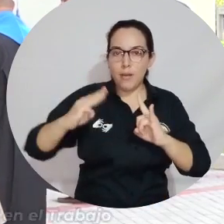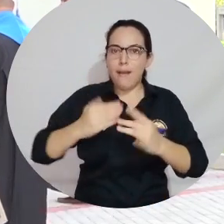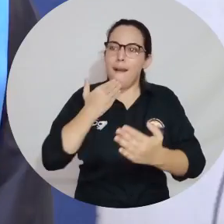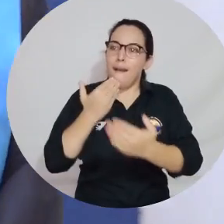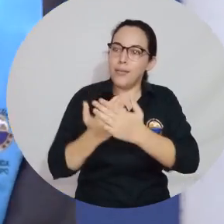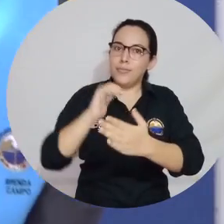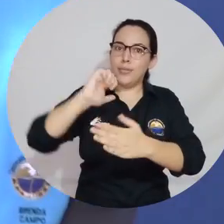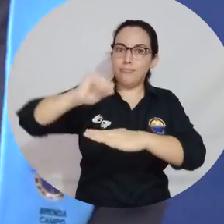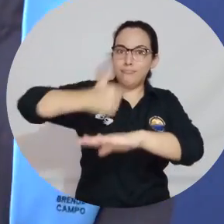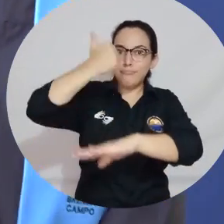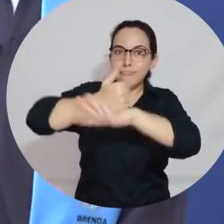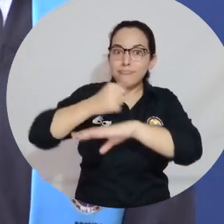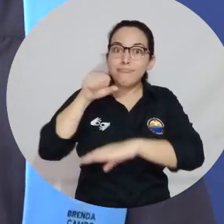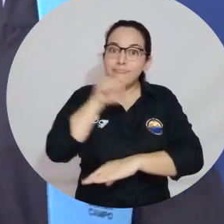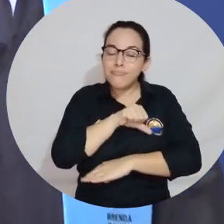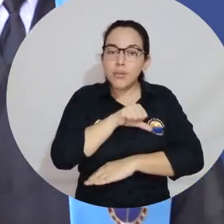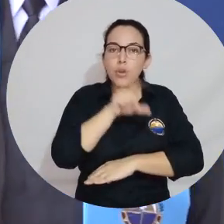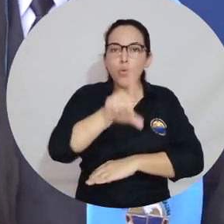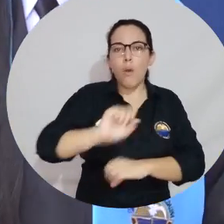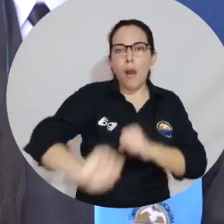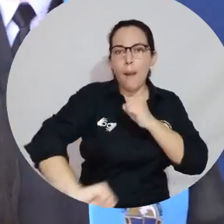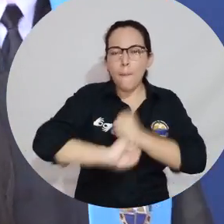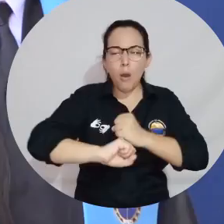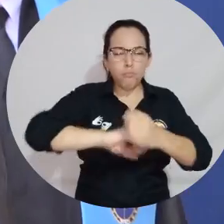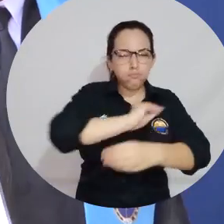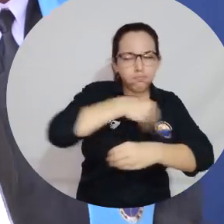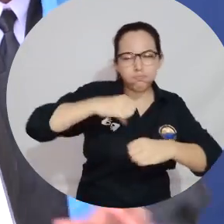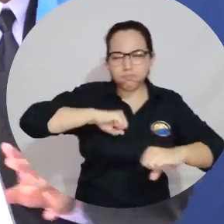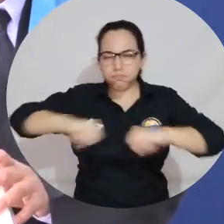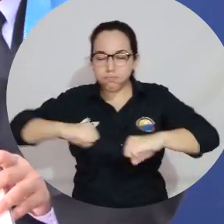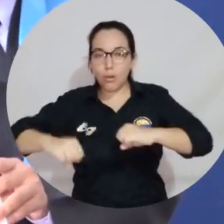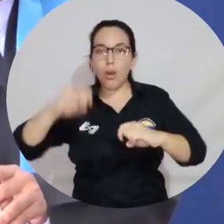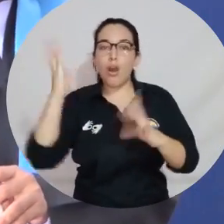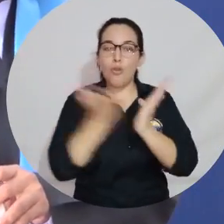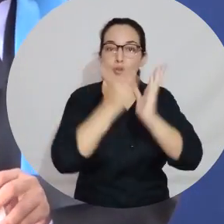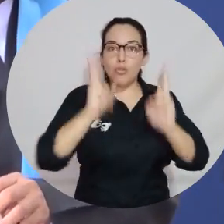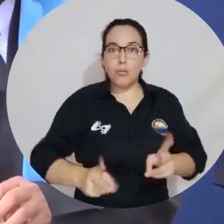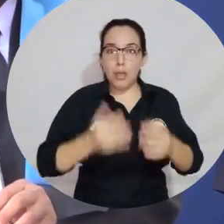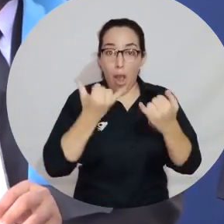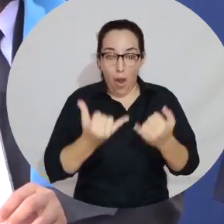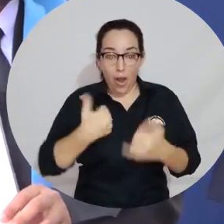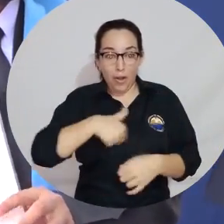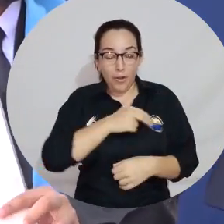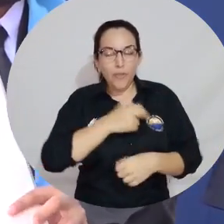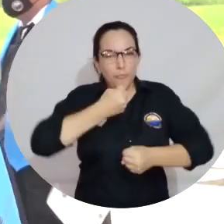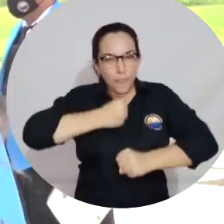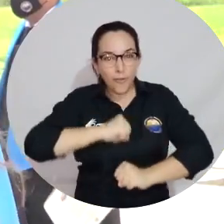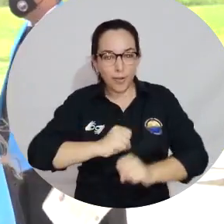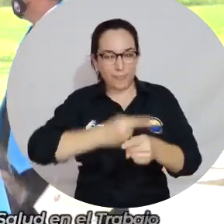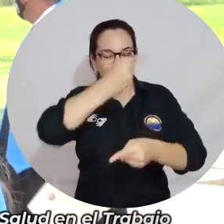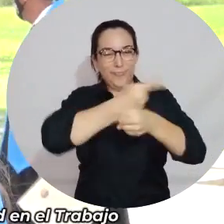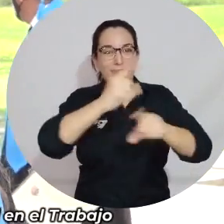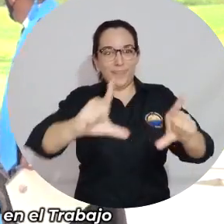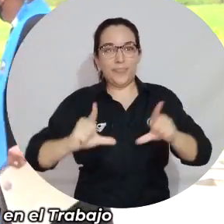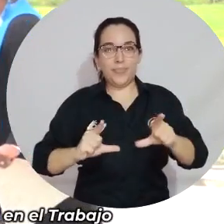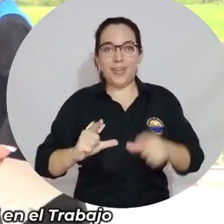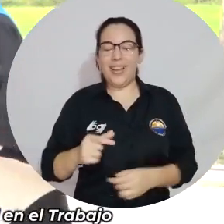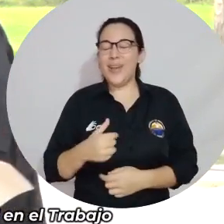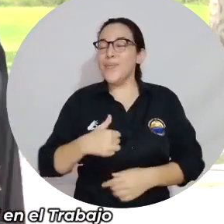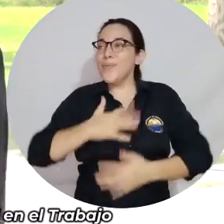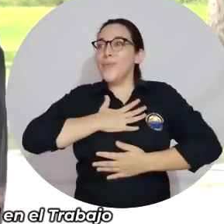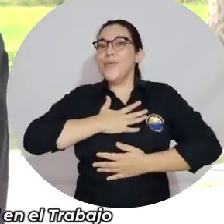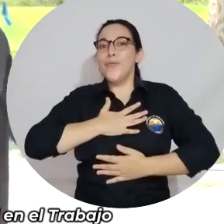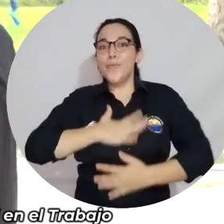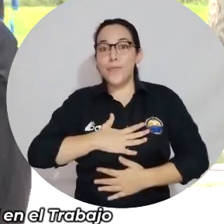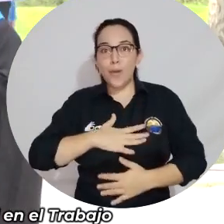Pablo Vera por toda la gestión que él ha hecho a favor de los estudiantes. Hoy nuestros sueños se ven hechos realidad. Con mayor satisfacción, pues